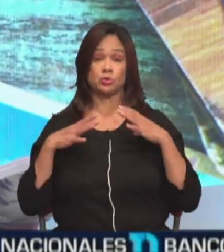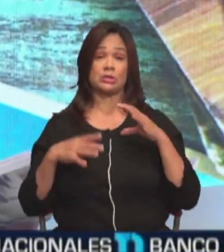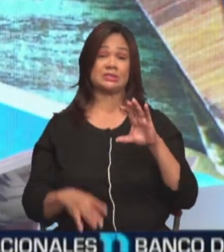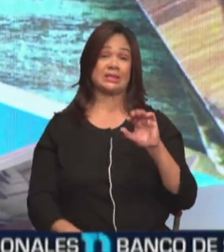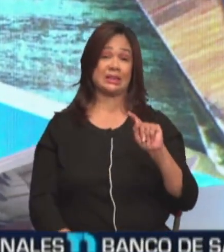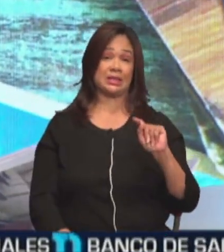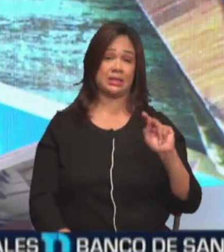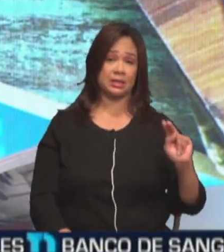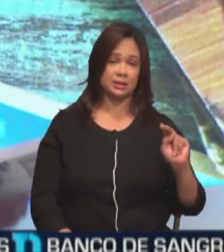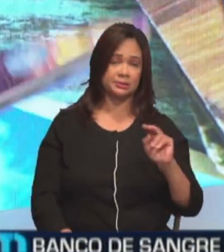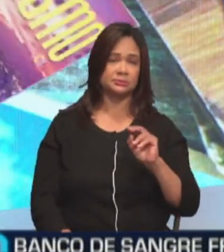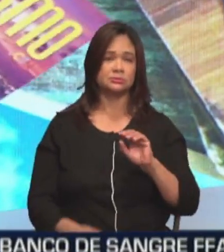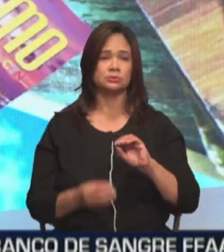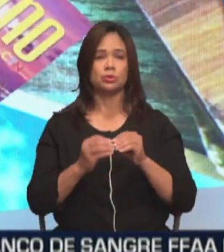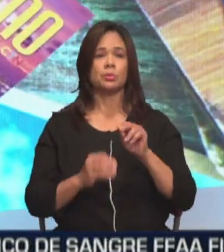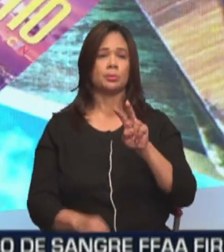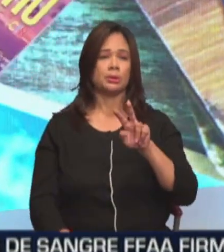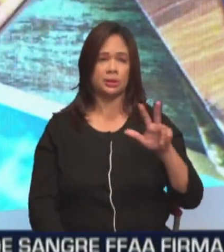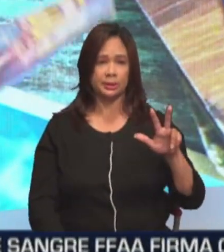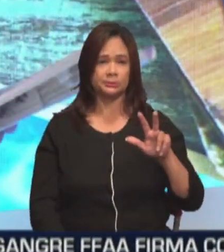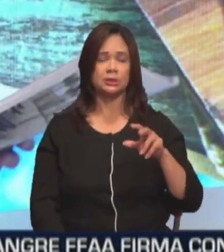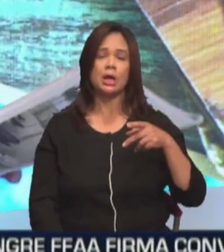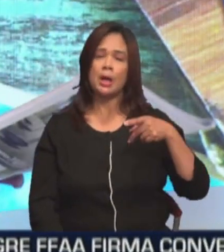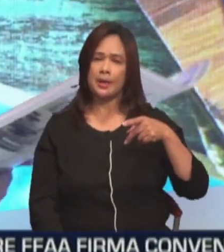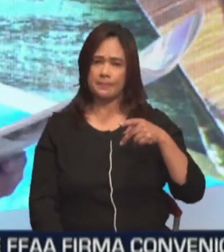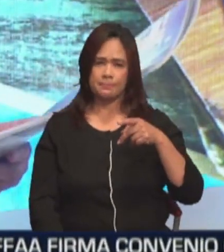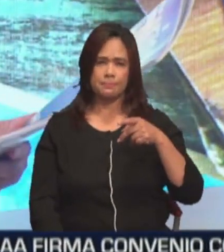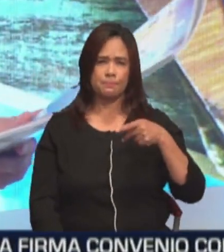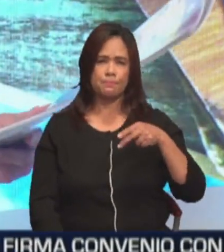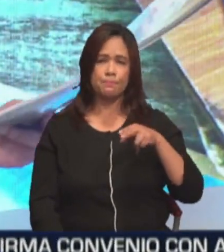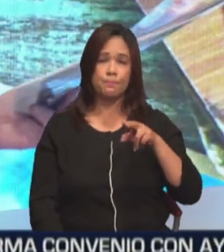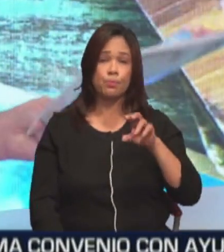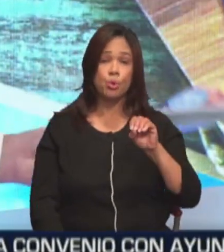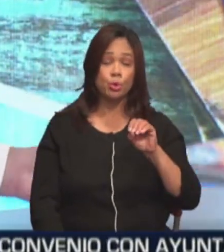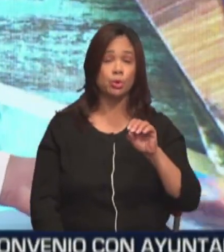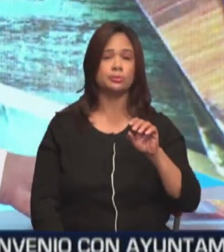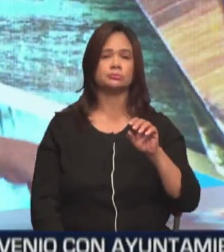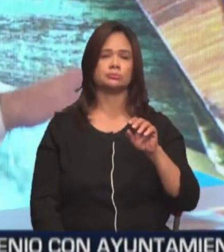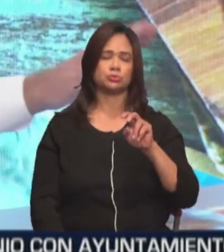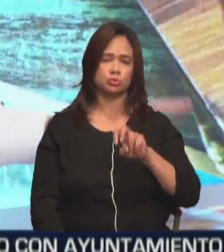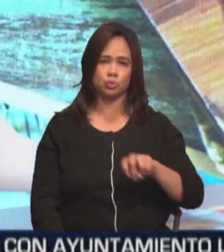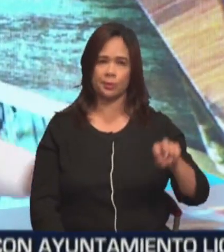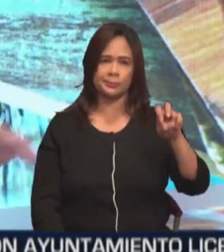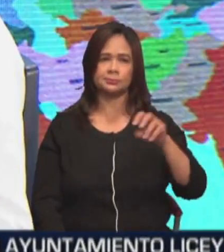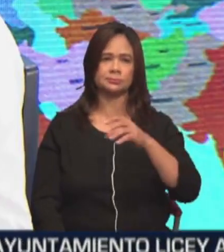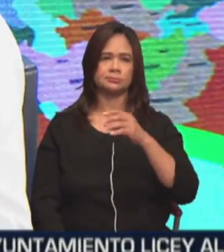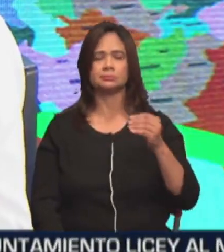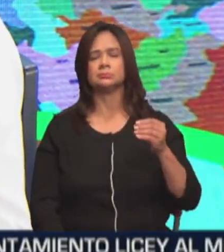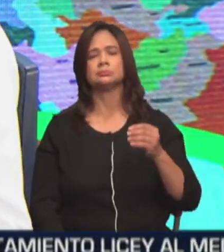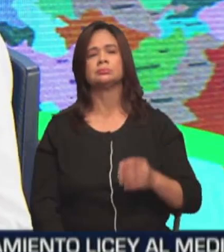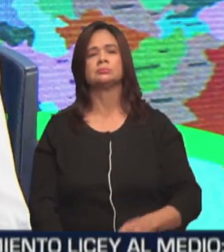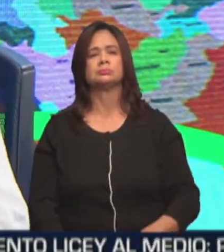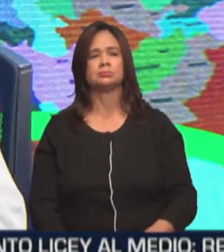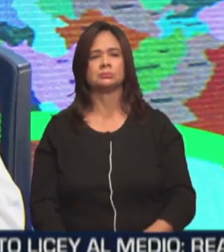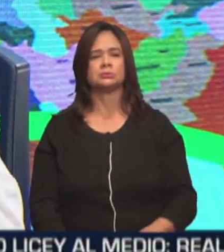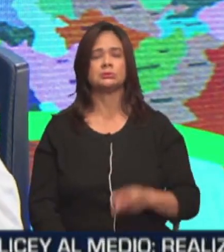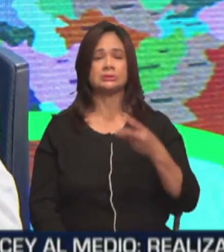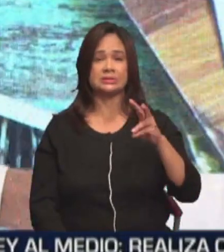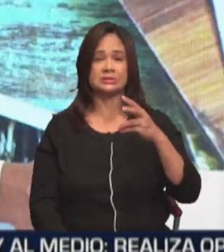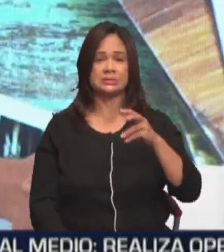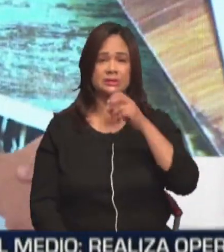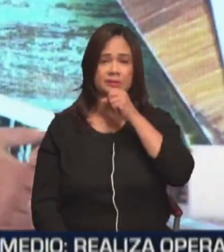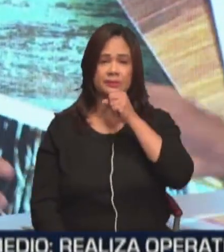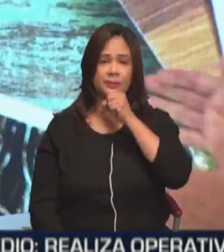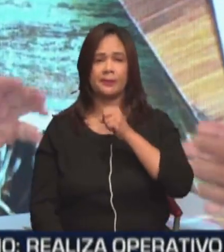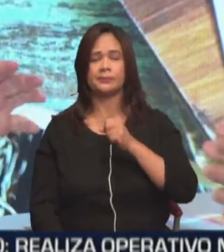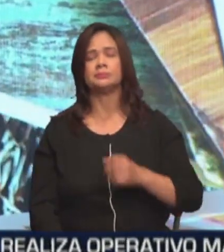en la versión número 23, Puro Turismo, que también es un hijo de Miguel Calzada. 16 añitos. 16 años,